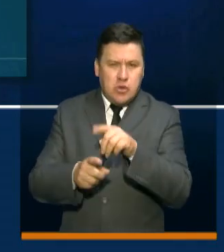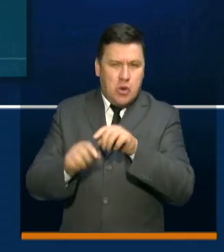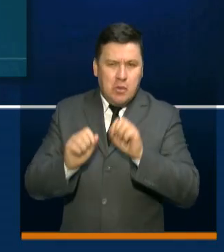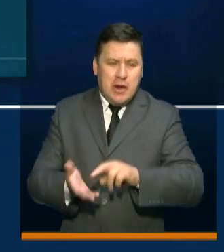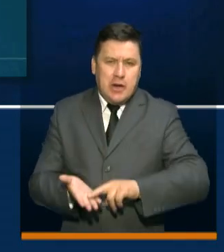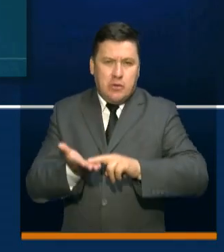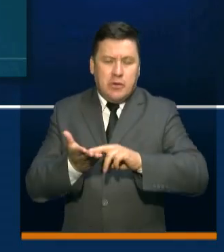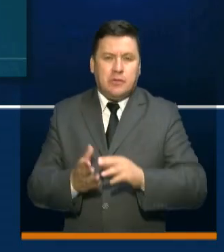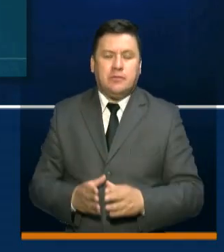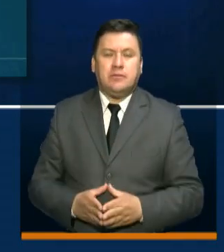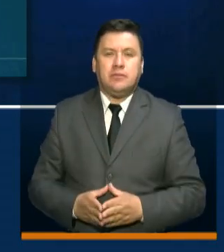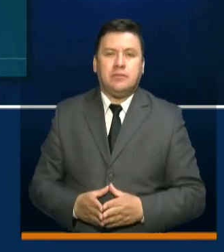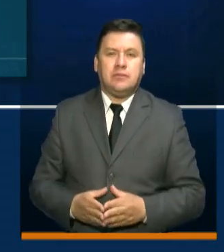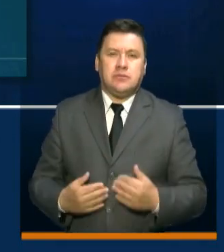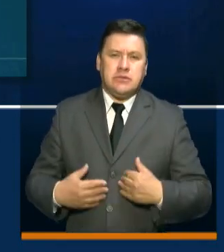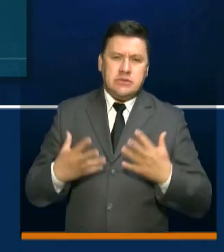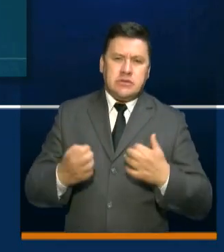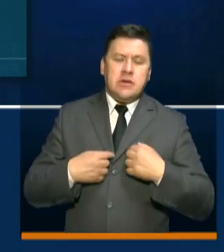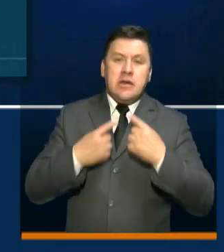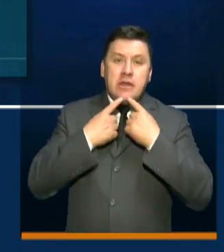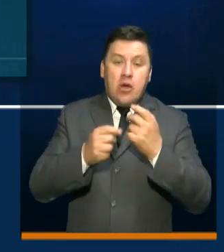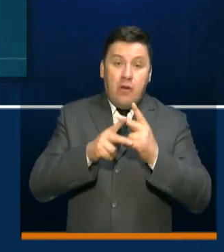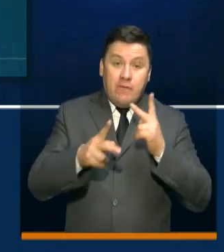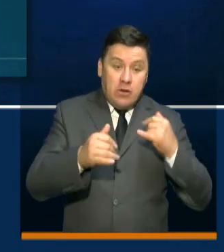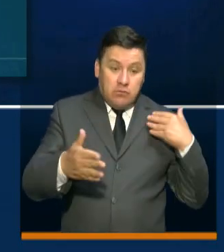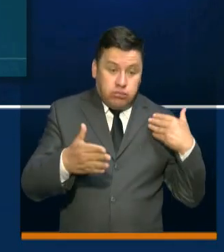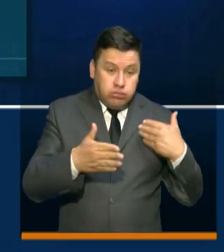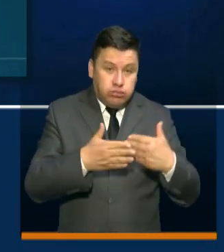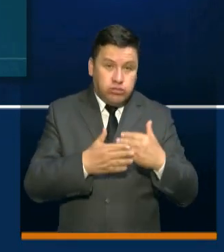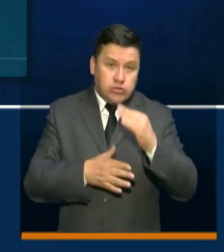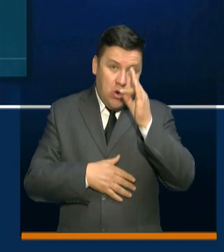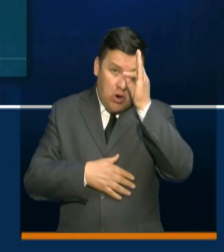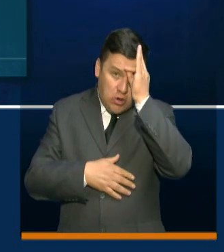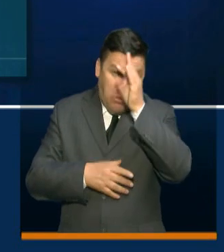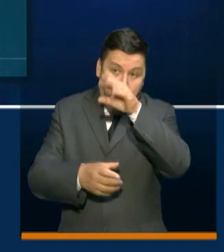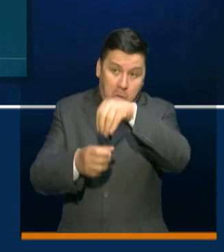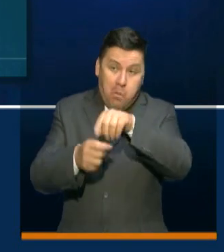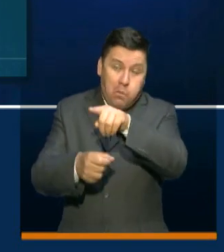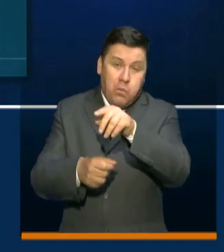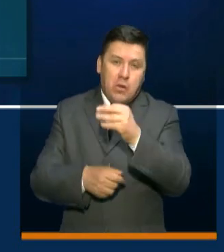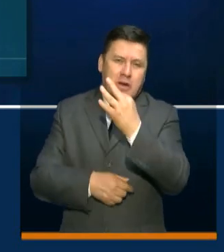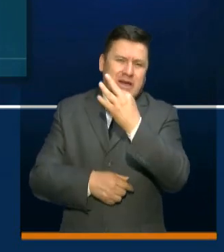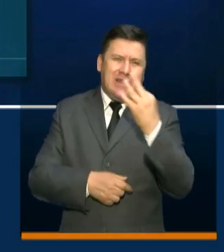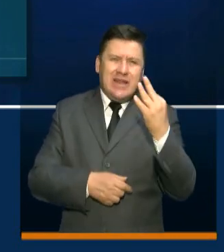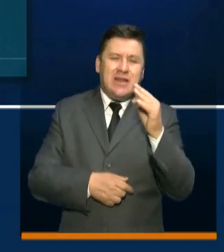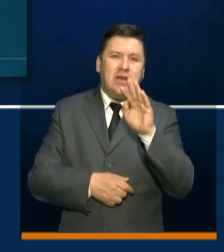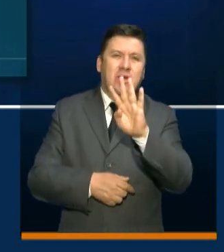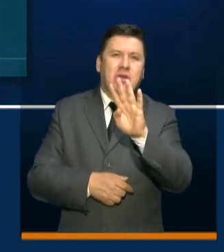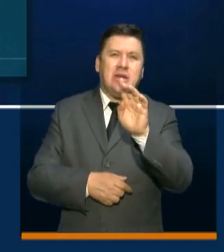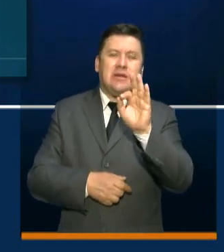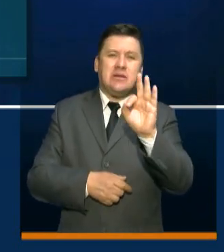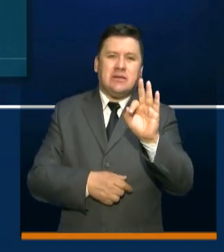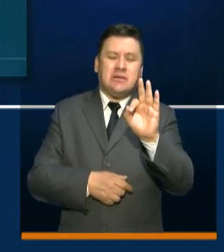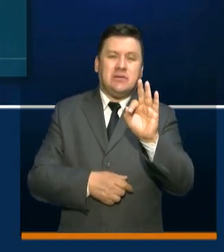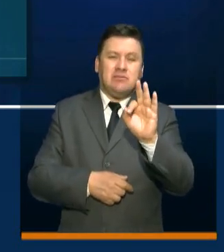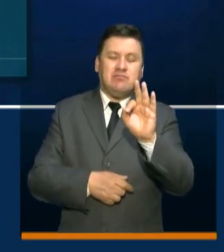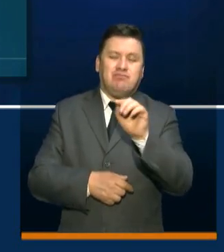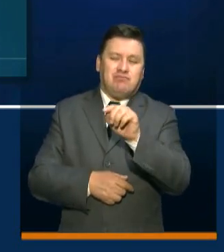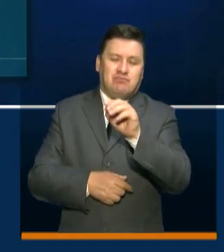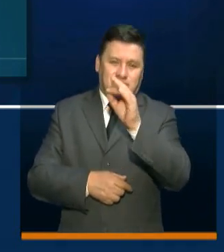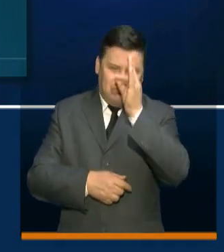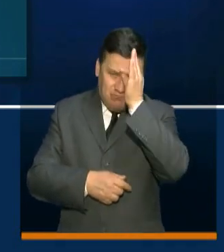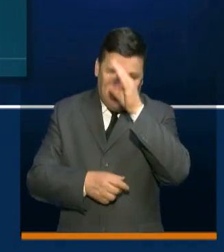se puedan recuperar. Quiero decir que a la fecha tenemos hospitalizados 343 personas,